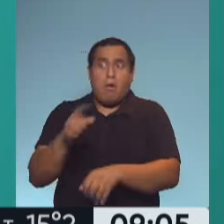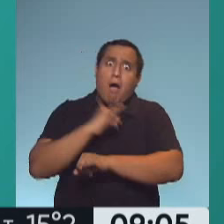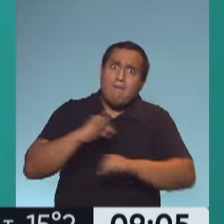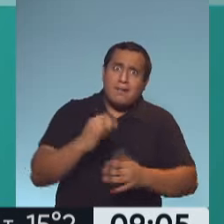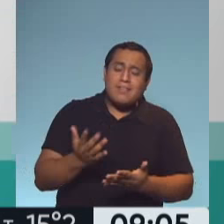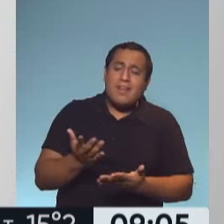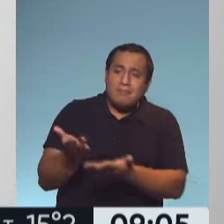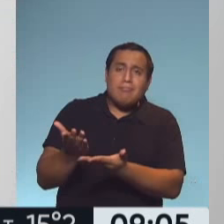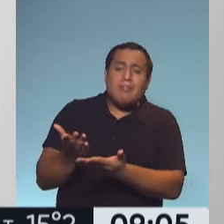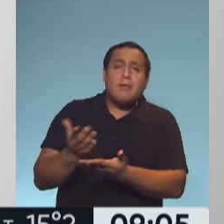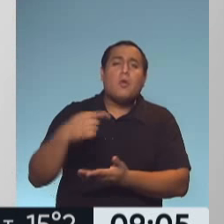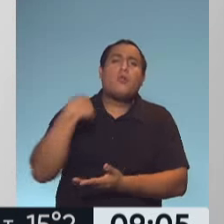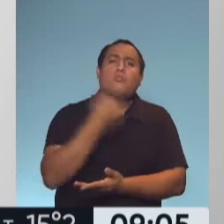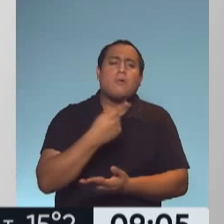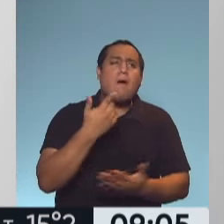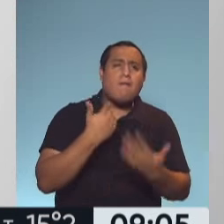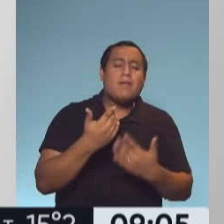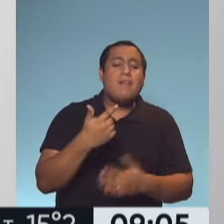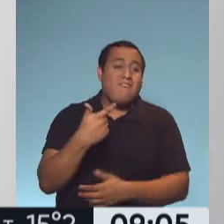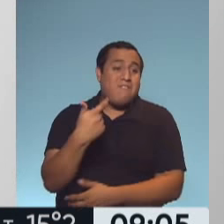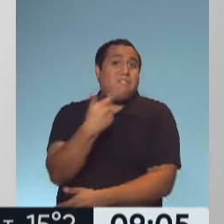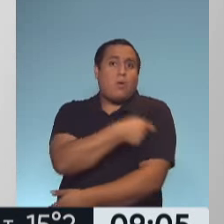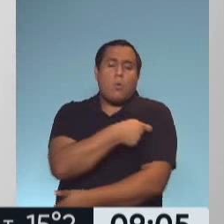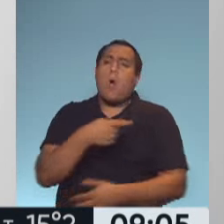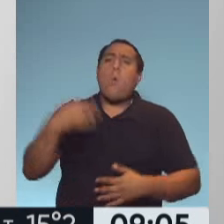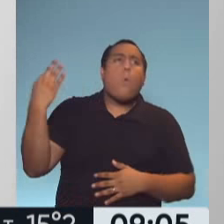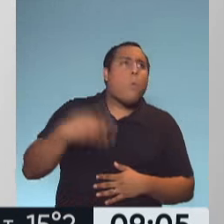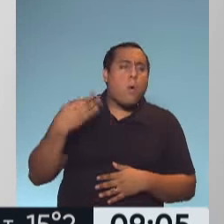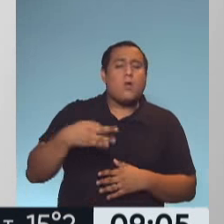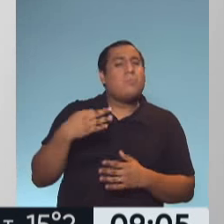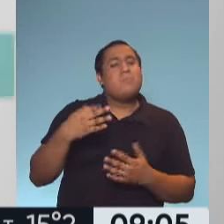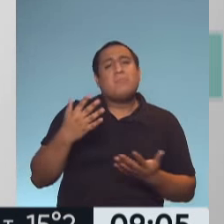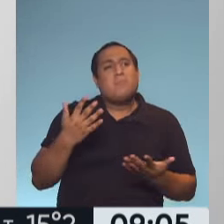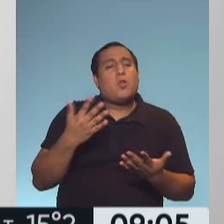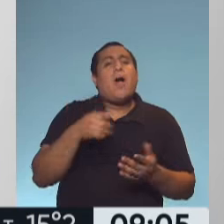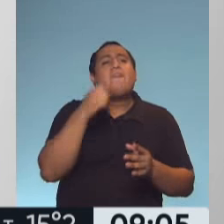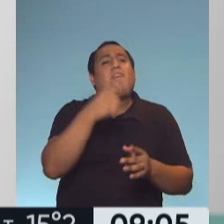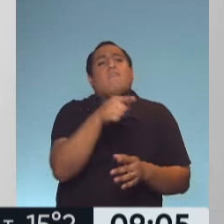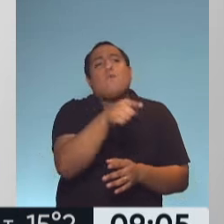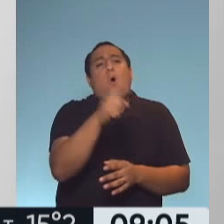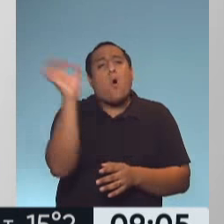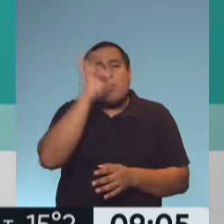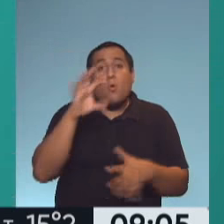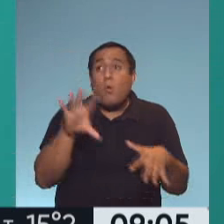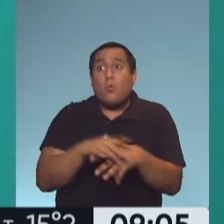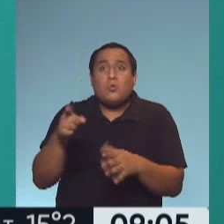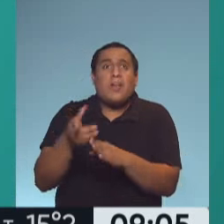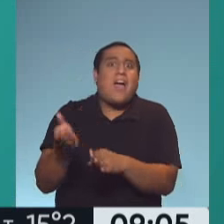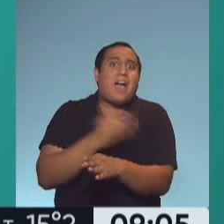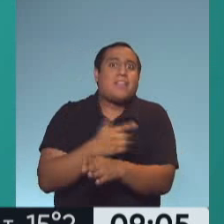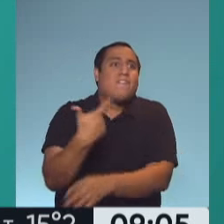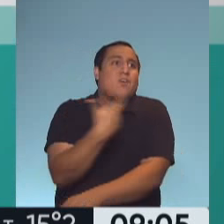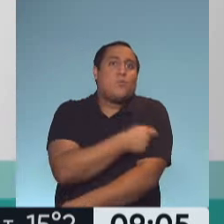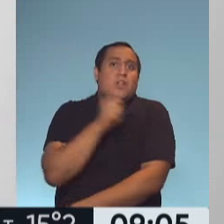responsables a la hora de hablar de la eficacia de las vacunas. Y en esto es muy, muy importante tu opinión. Justo él se vacunó con Sinopharm.